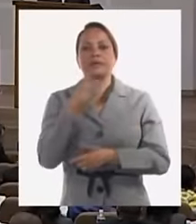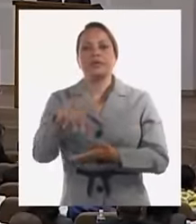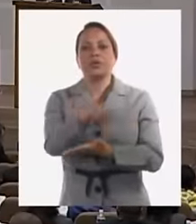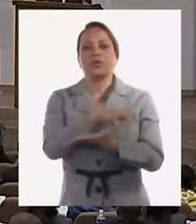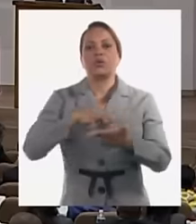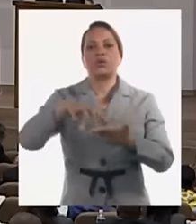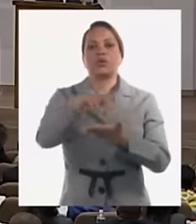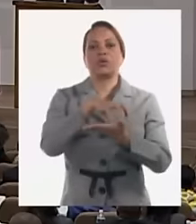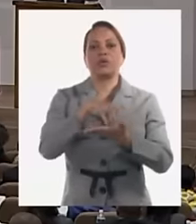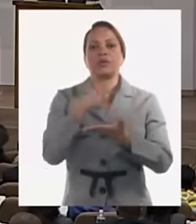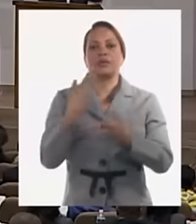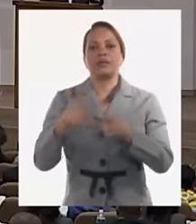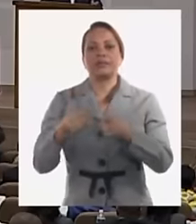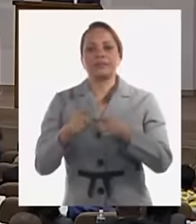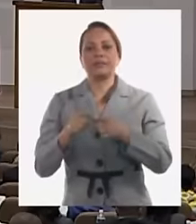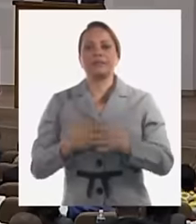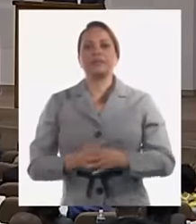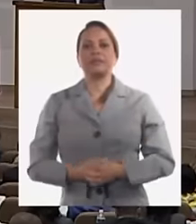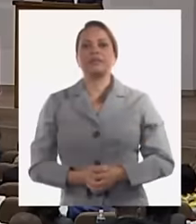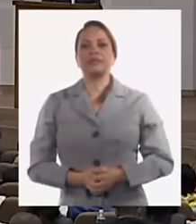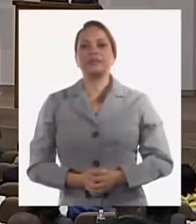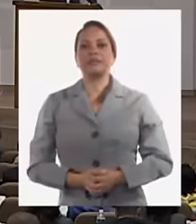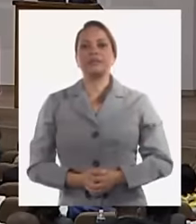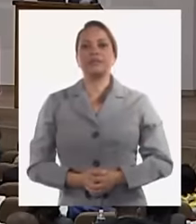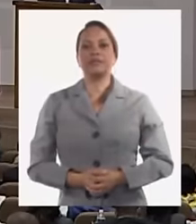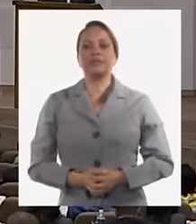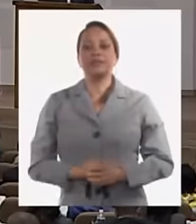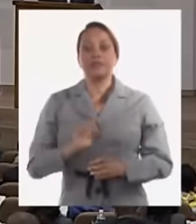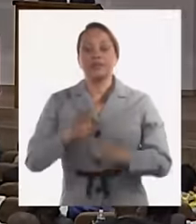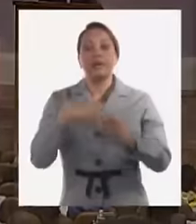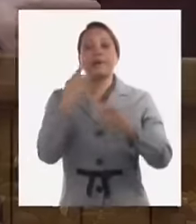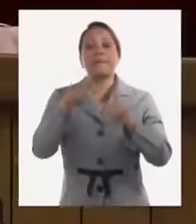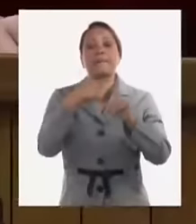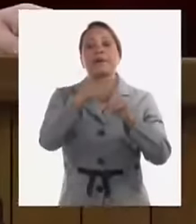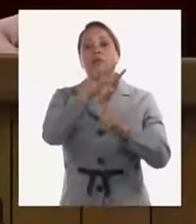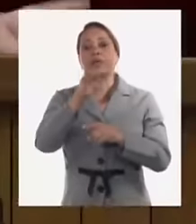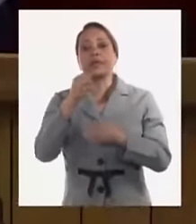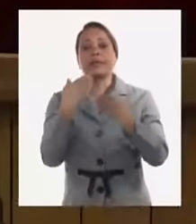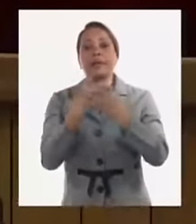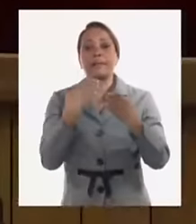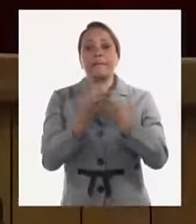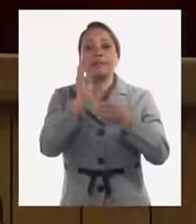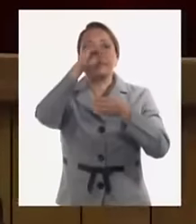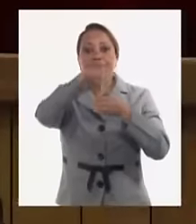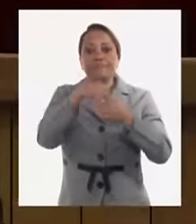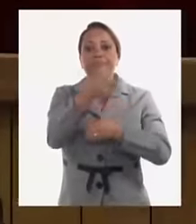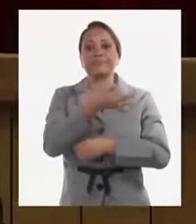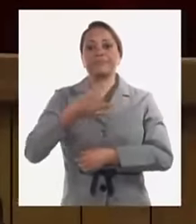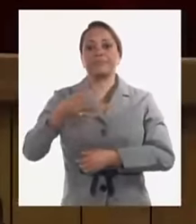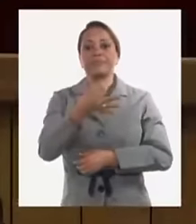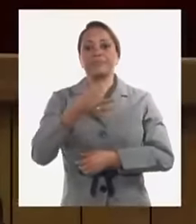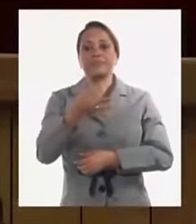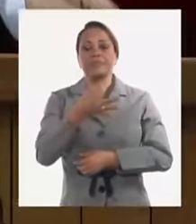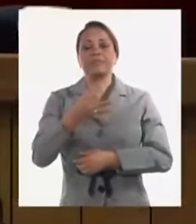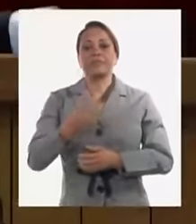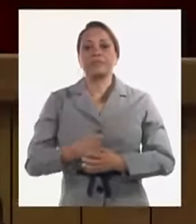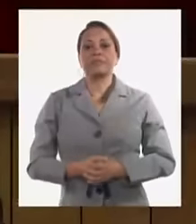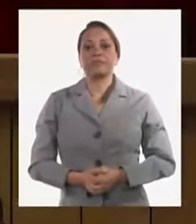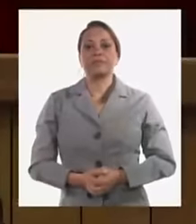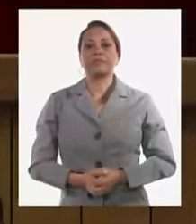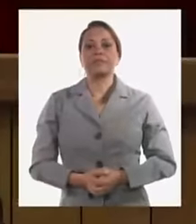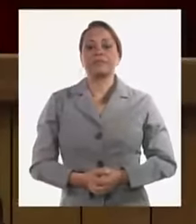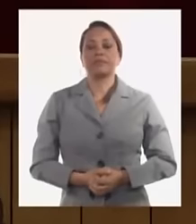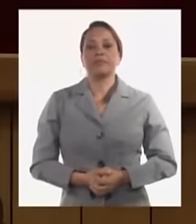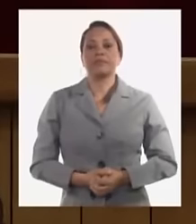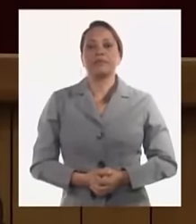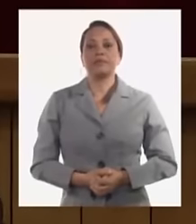y ya tenemos más de 40 empresas o municipios que ya tienen que antes era su organización nacional tienen su propia